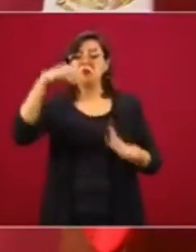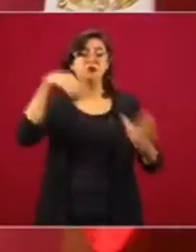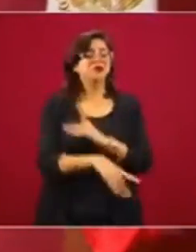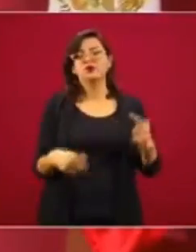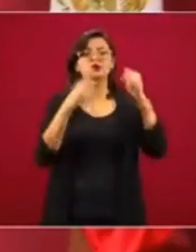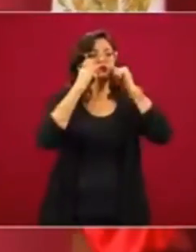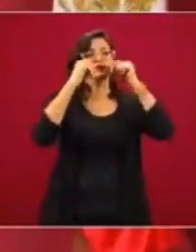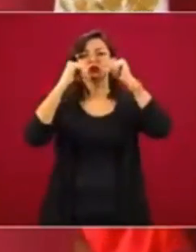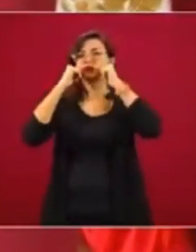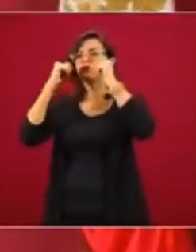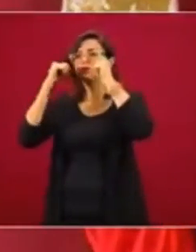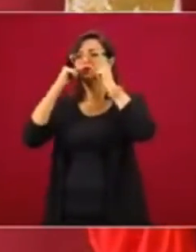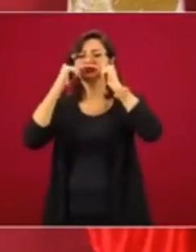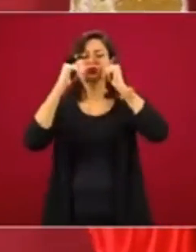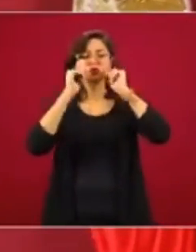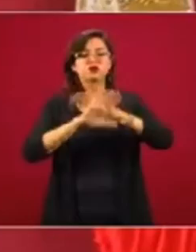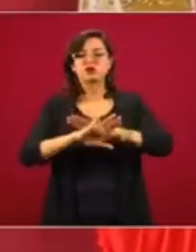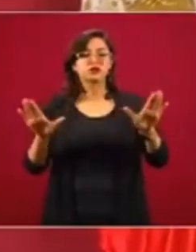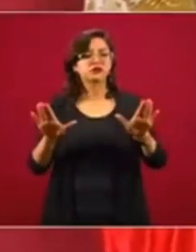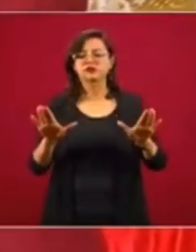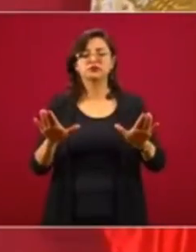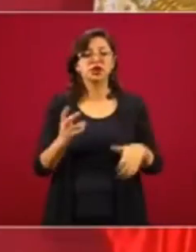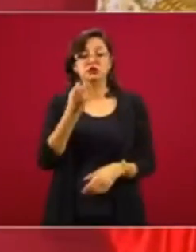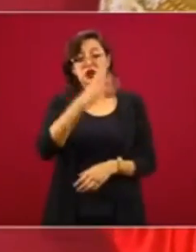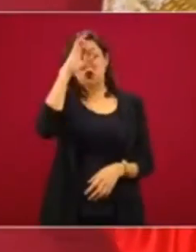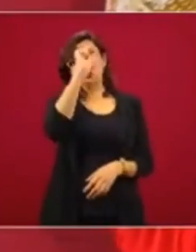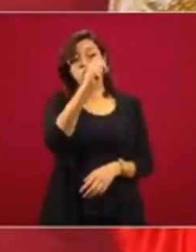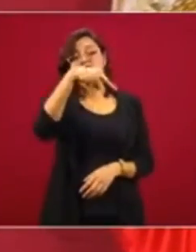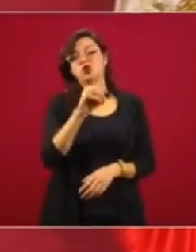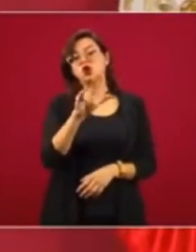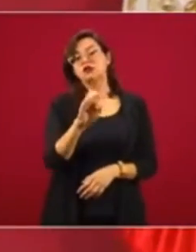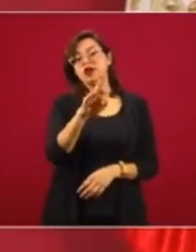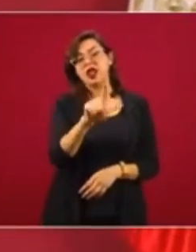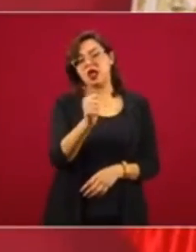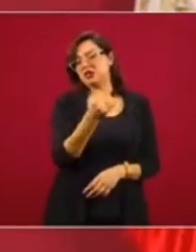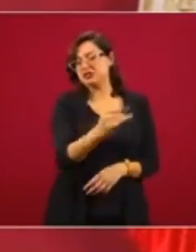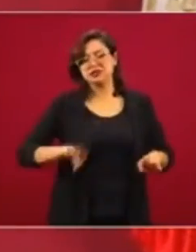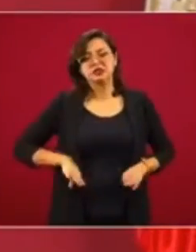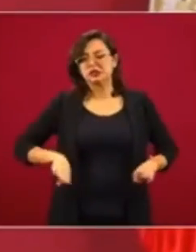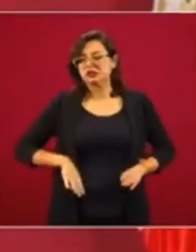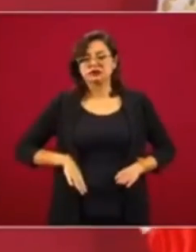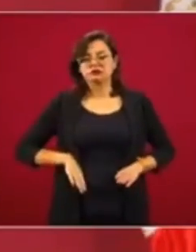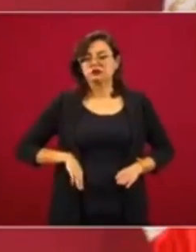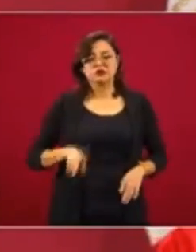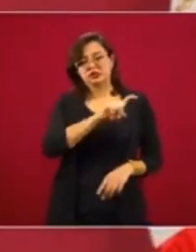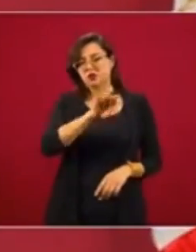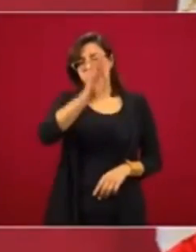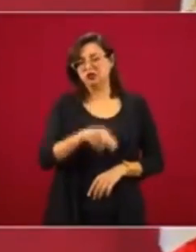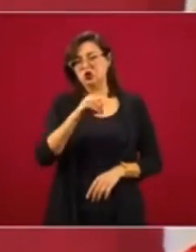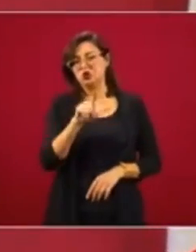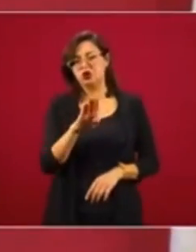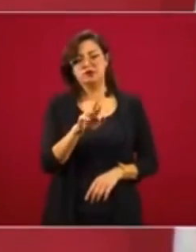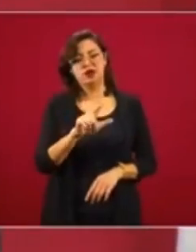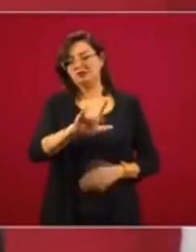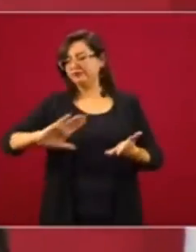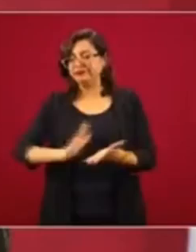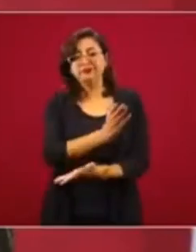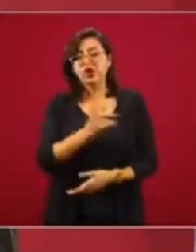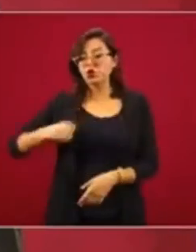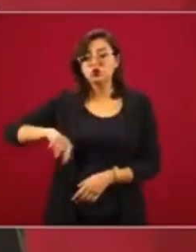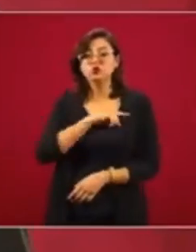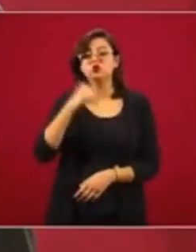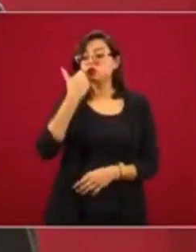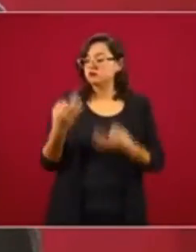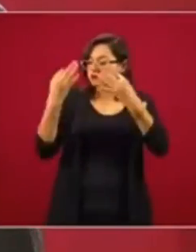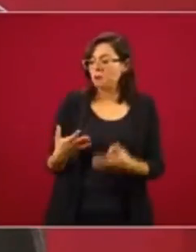Esa una concepción neoliberal pura. Nosotros queremos mantener sanas las finanzas,